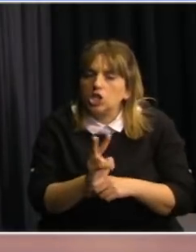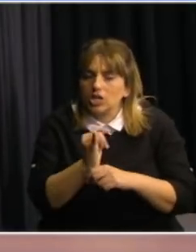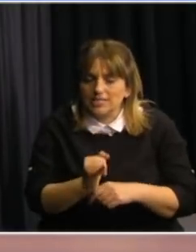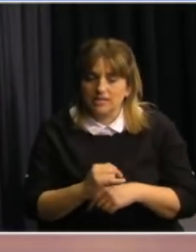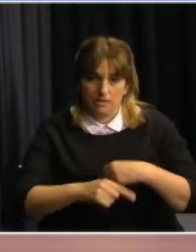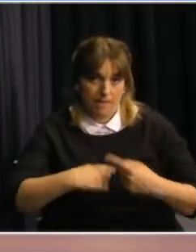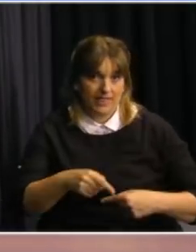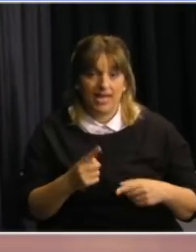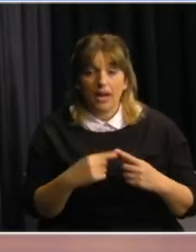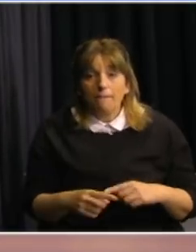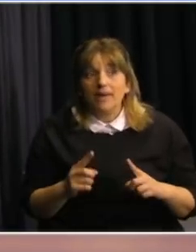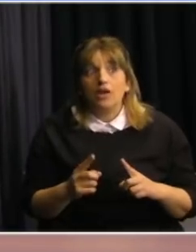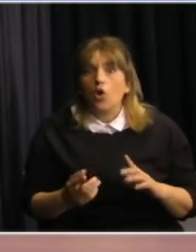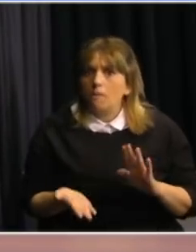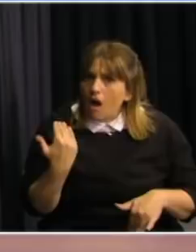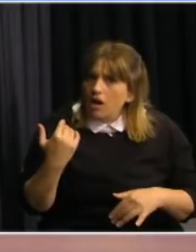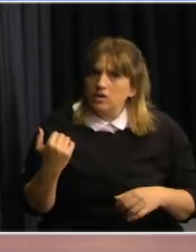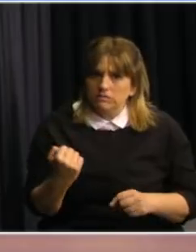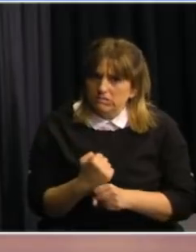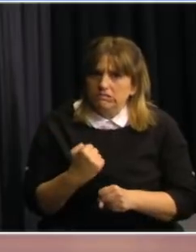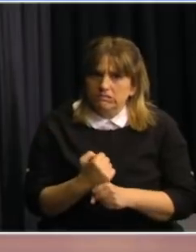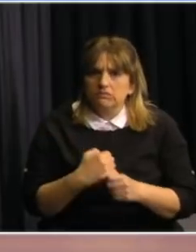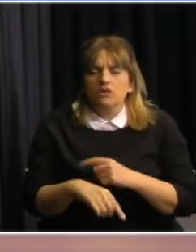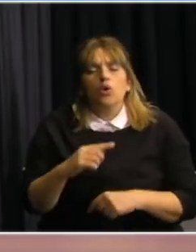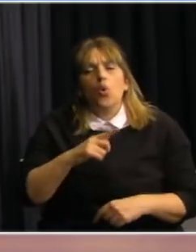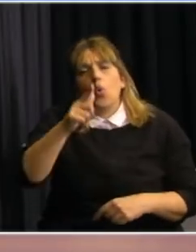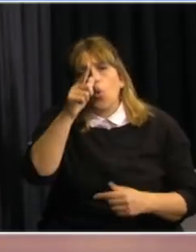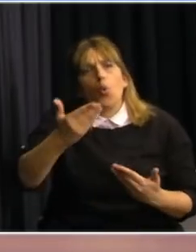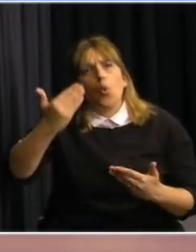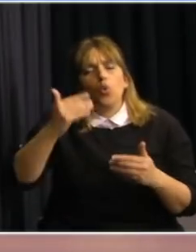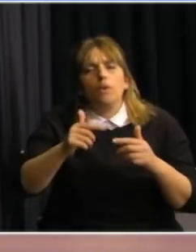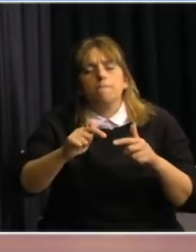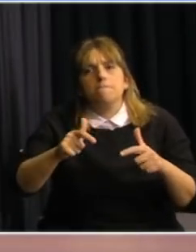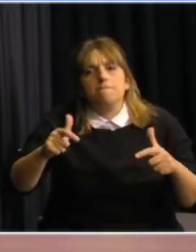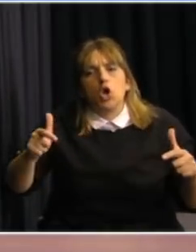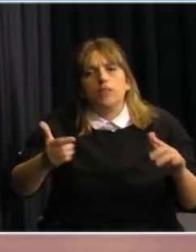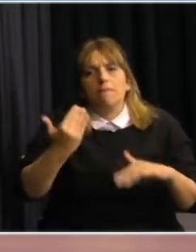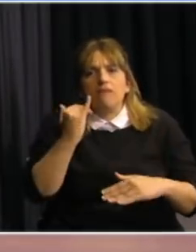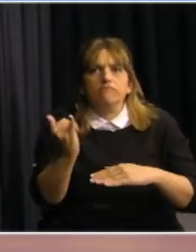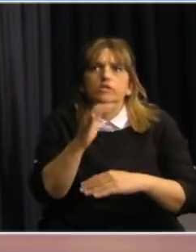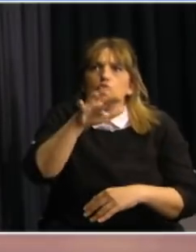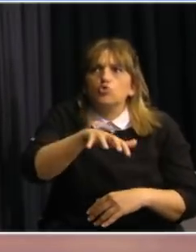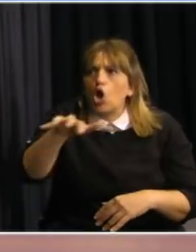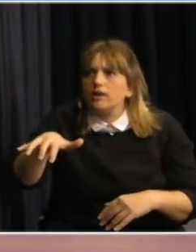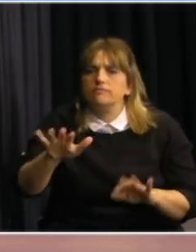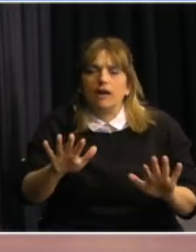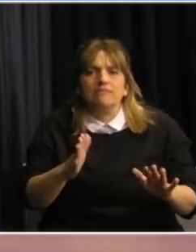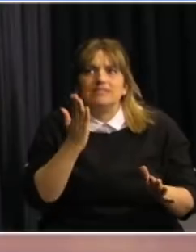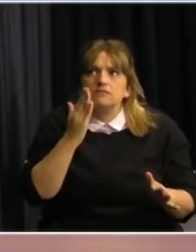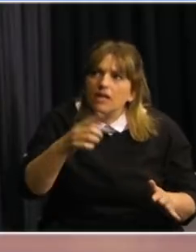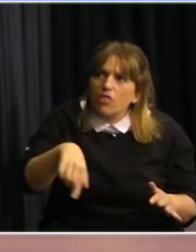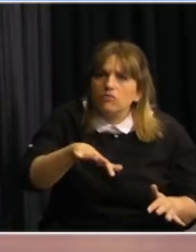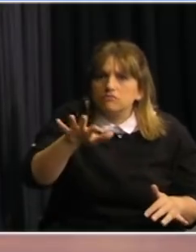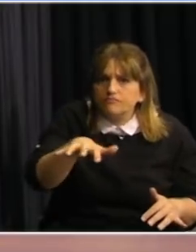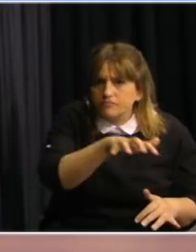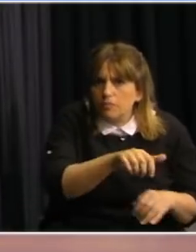mantiene, aunque es un poco más trabajoso que lo que fue el lote de julio. En julio estábamos con un brote centrado en una institución, en pocas instituciones, y ahí se